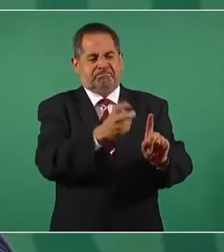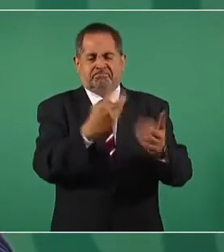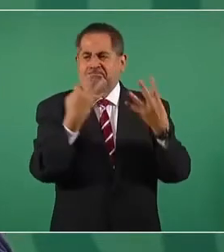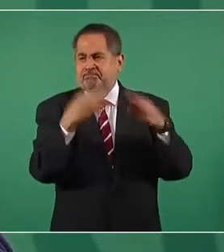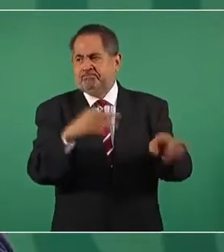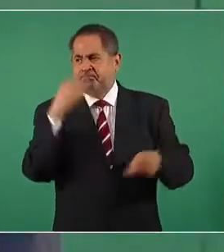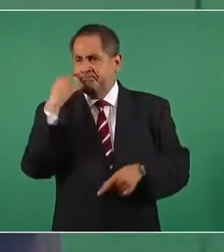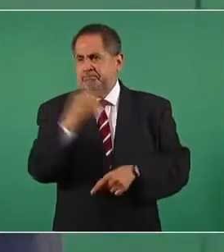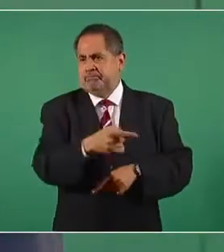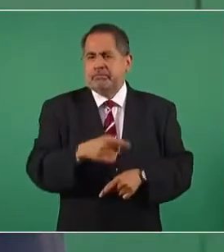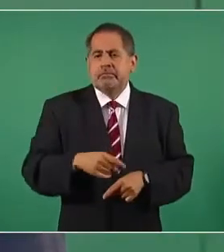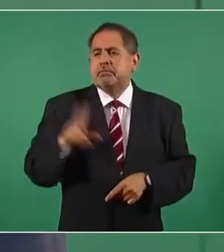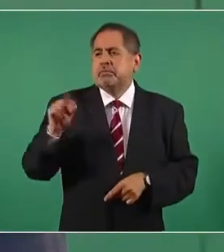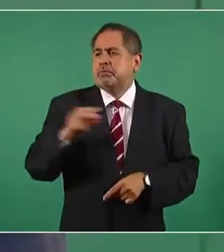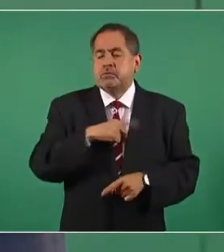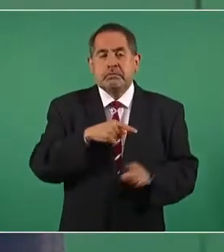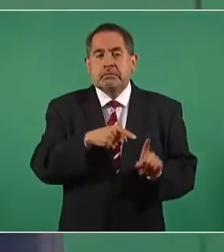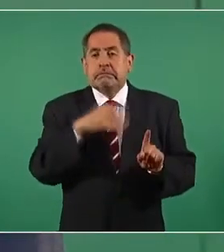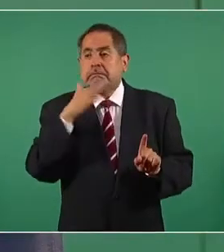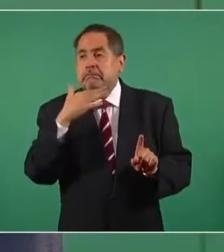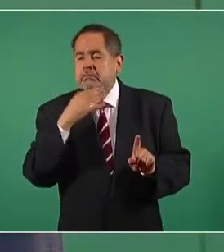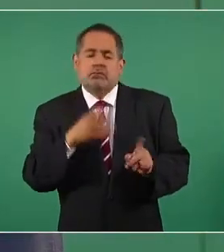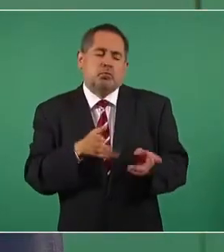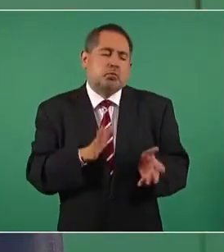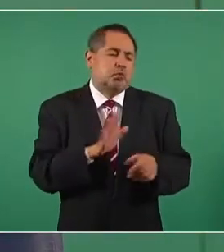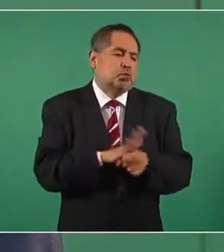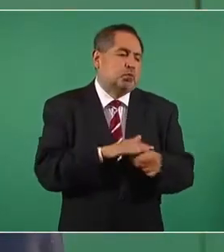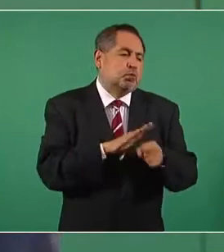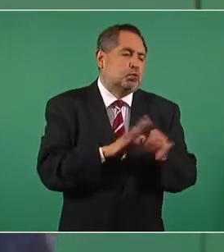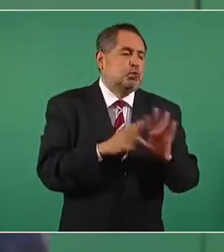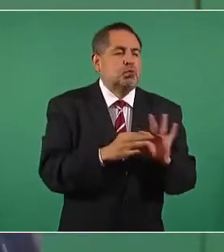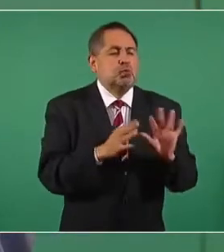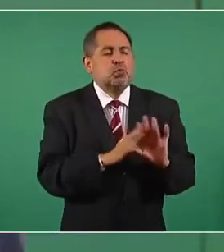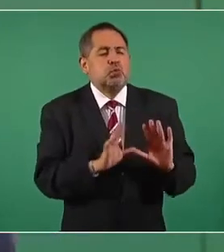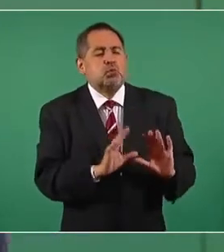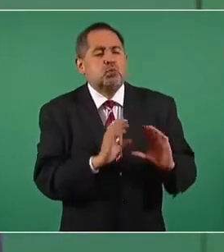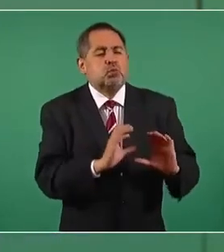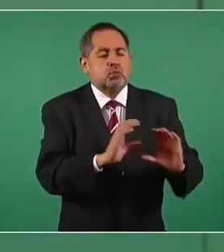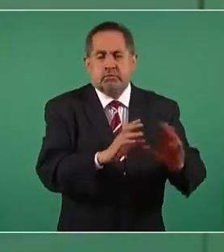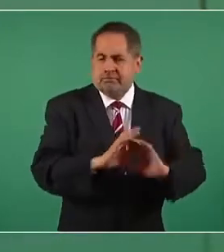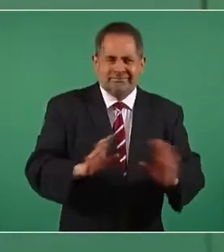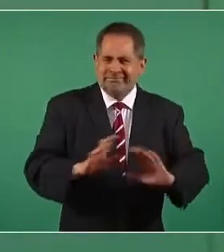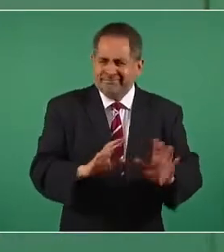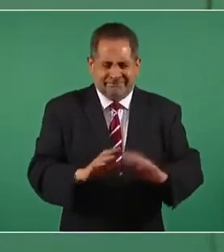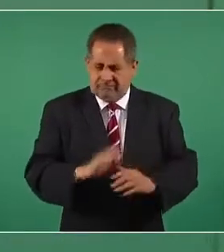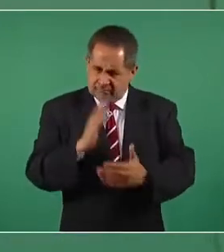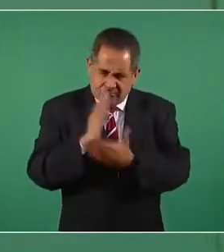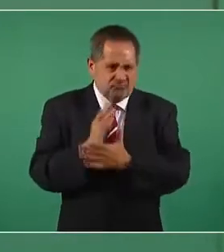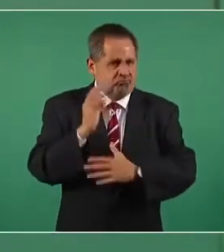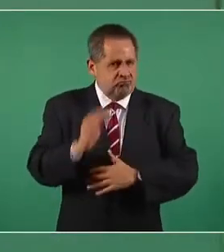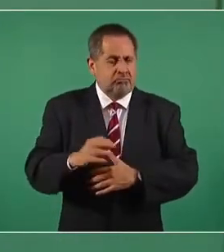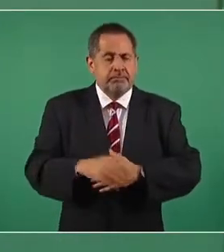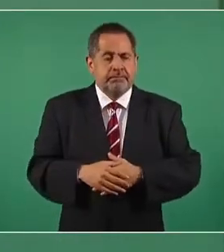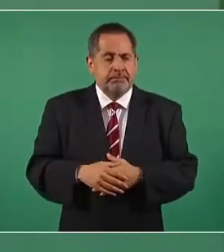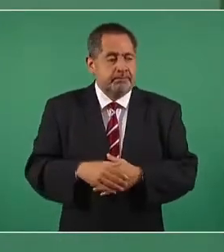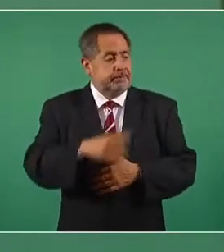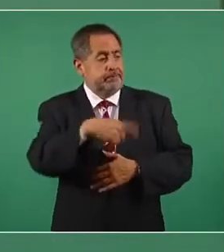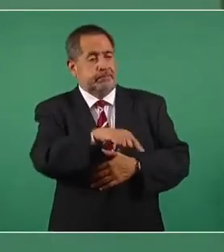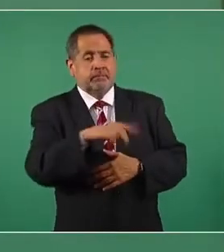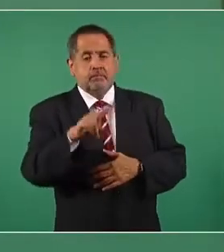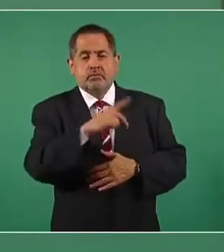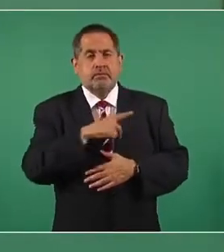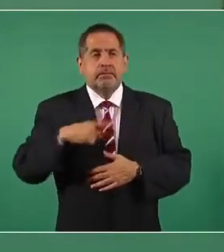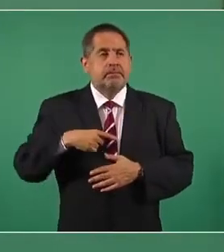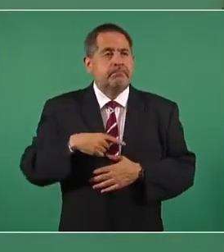solapara, que no se siguiera apoyando el